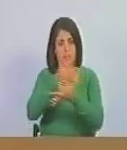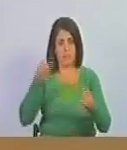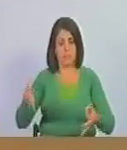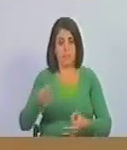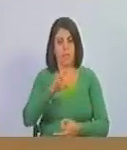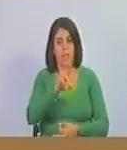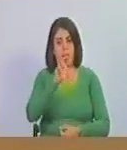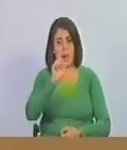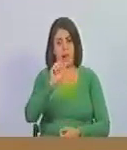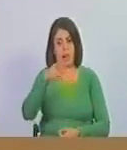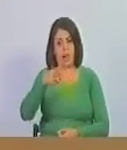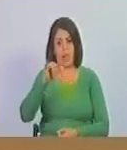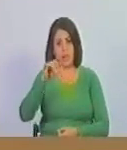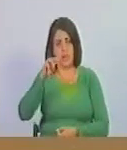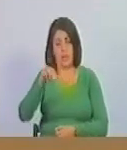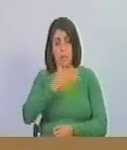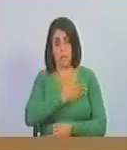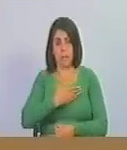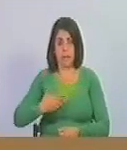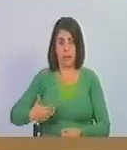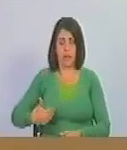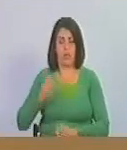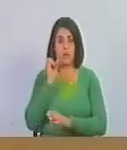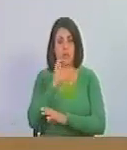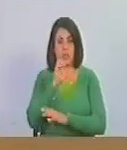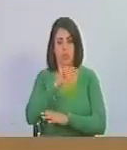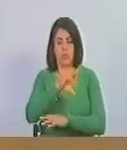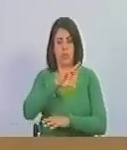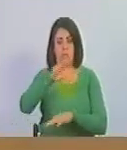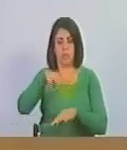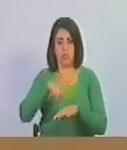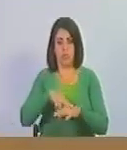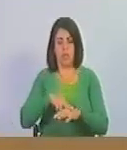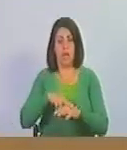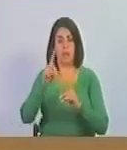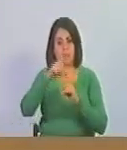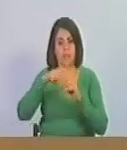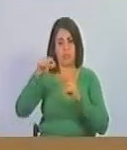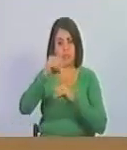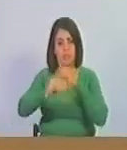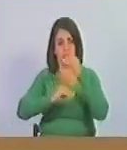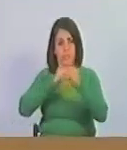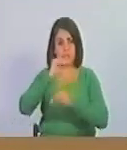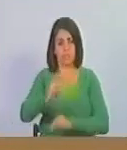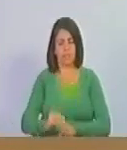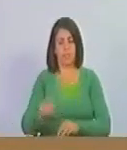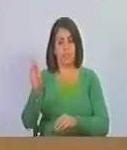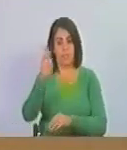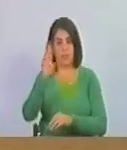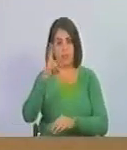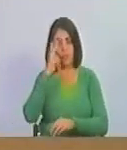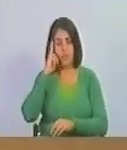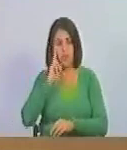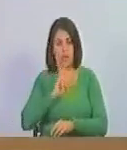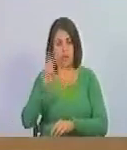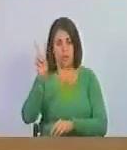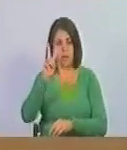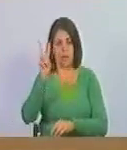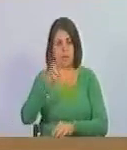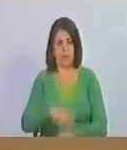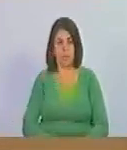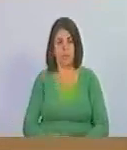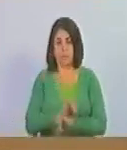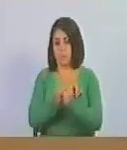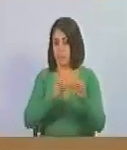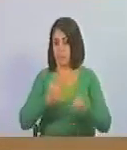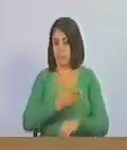Raji Fatou presidente del consejo nacional palestino realizada a la república bolivariana de Venezuela